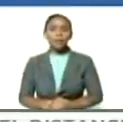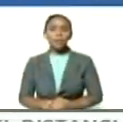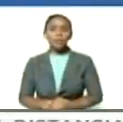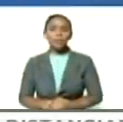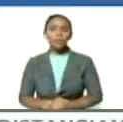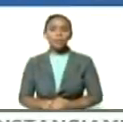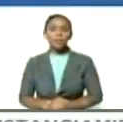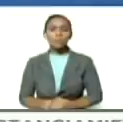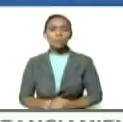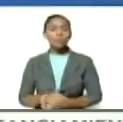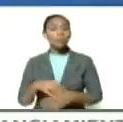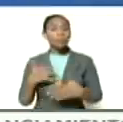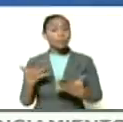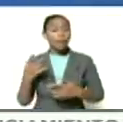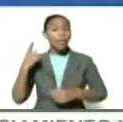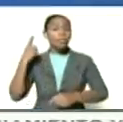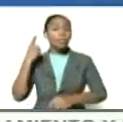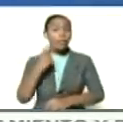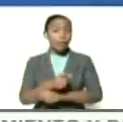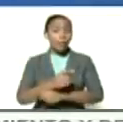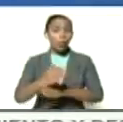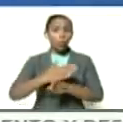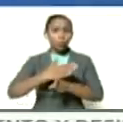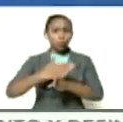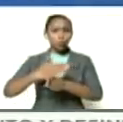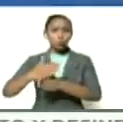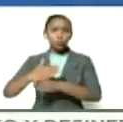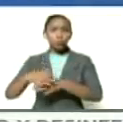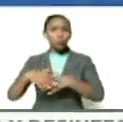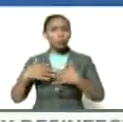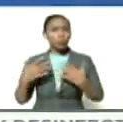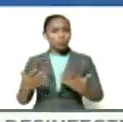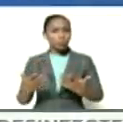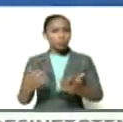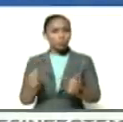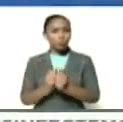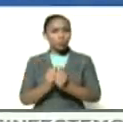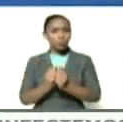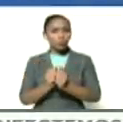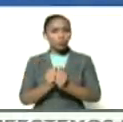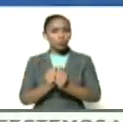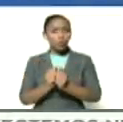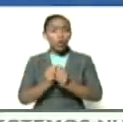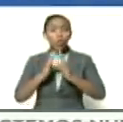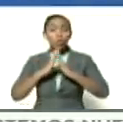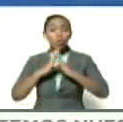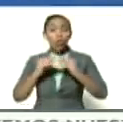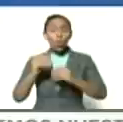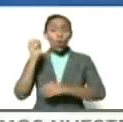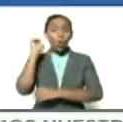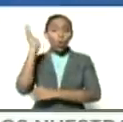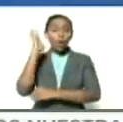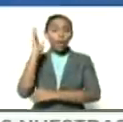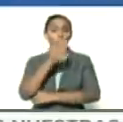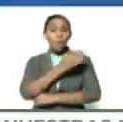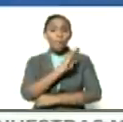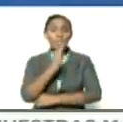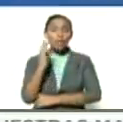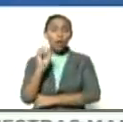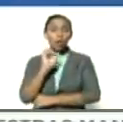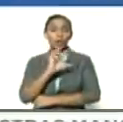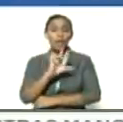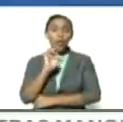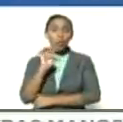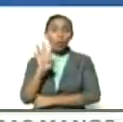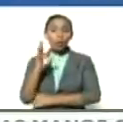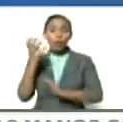que debemos compartir con todos los congresos bicentenario los 34